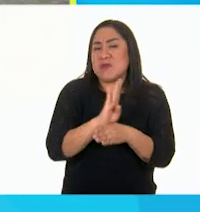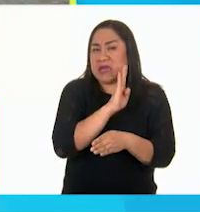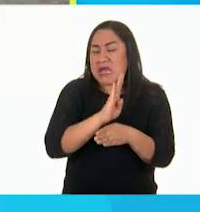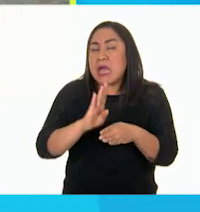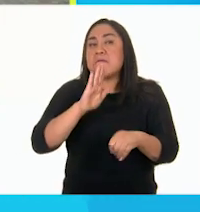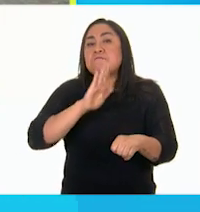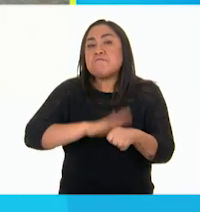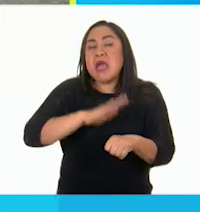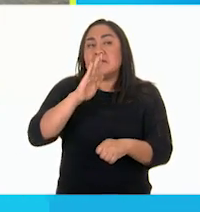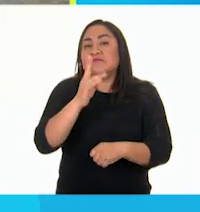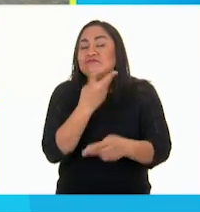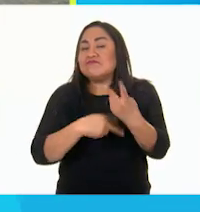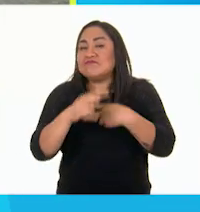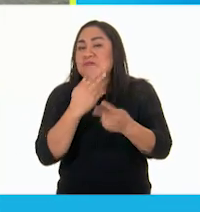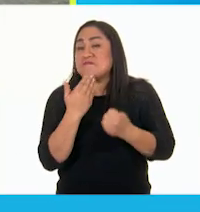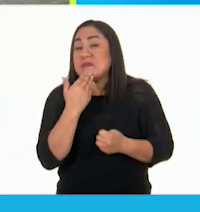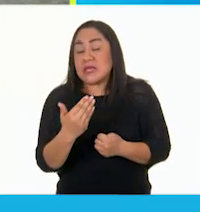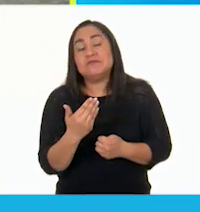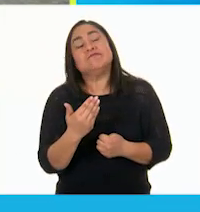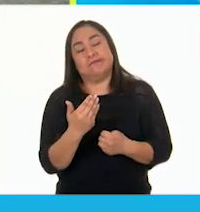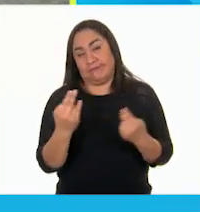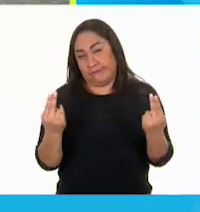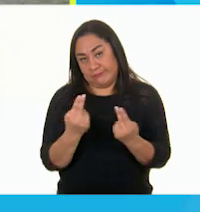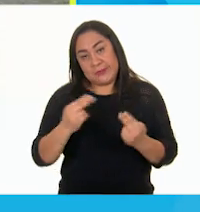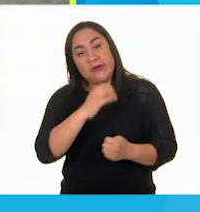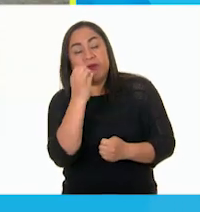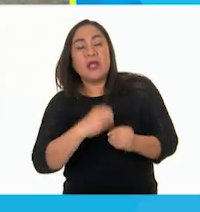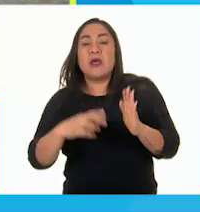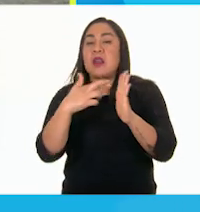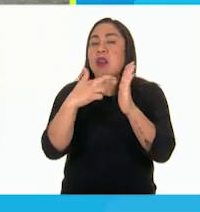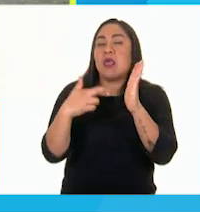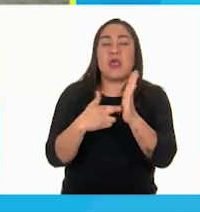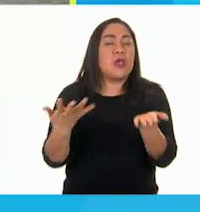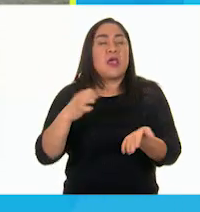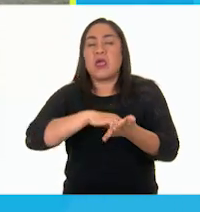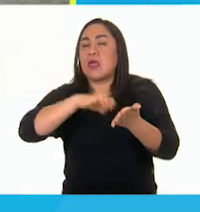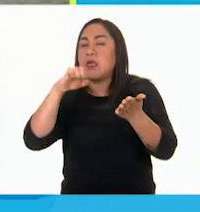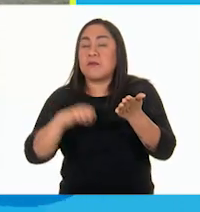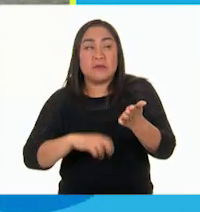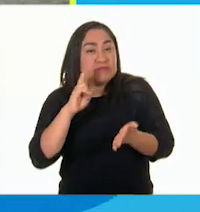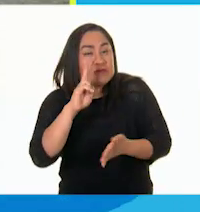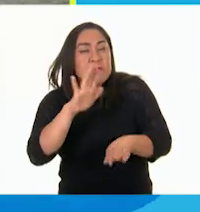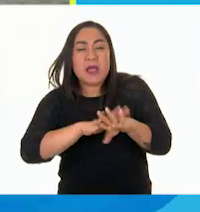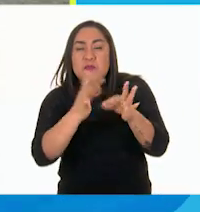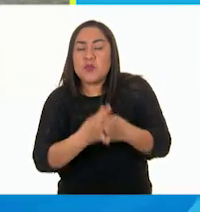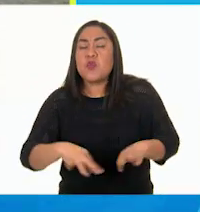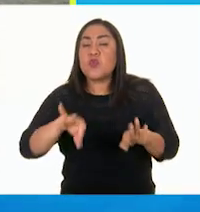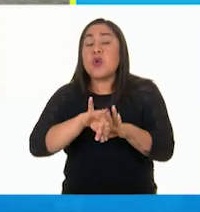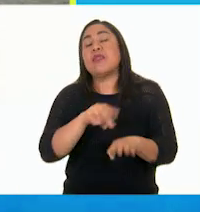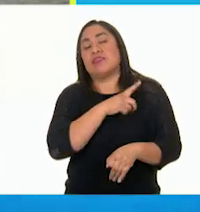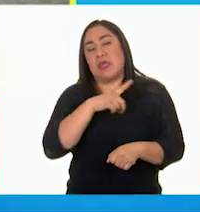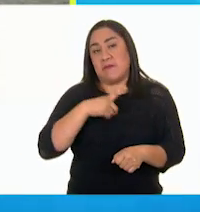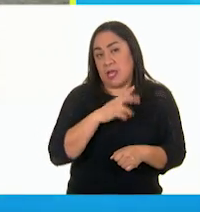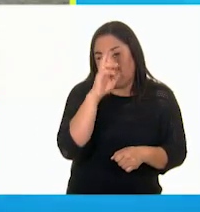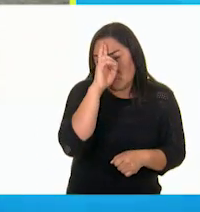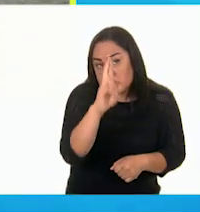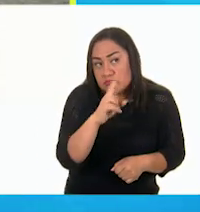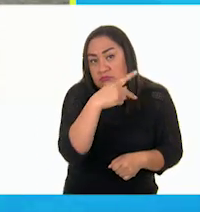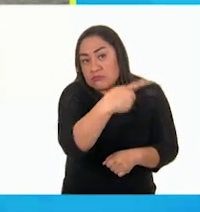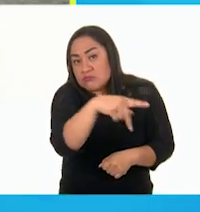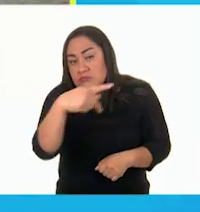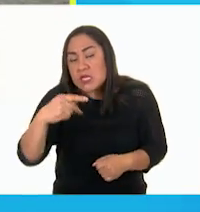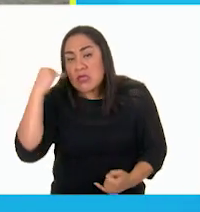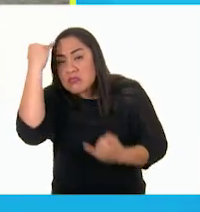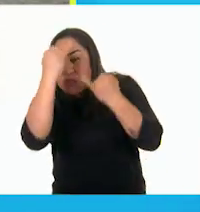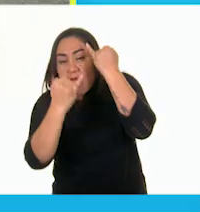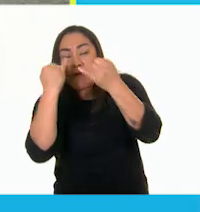crecimiento de todas y todos, necesitamos ciertas reglas. Por ejemplo, algo tan importante y sencillo como respetar las ideas de los y las demás.